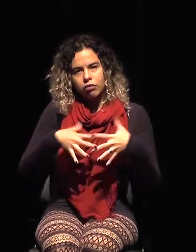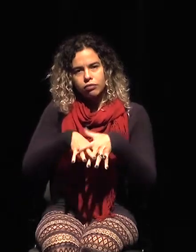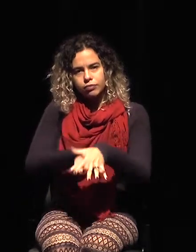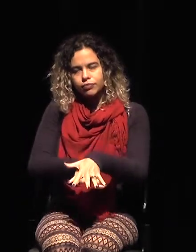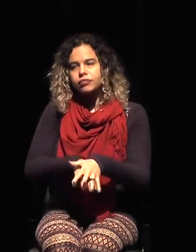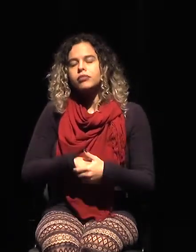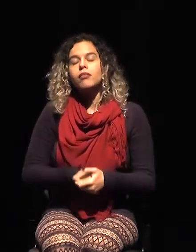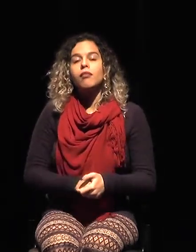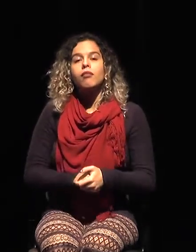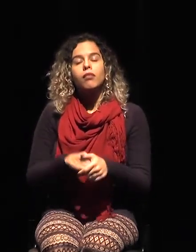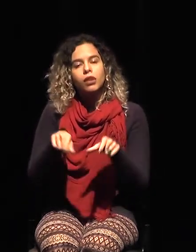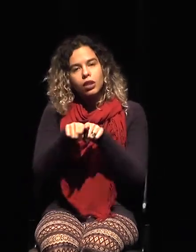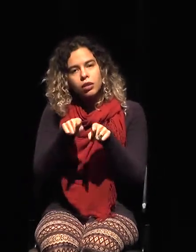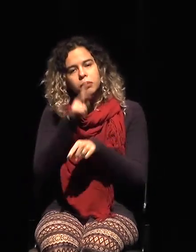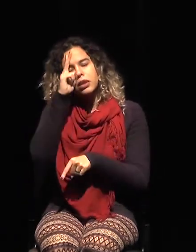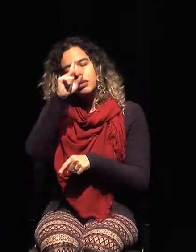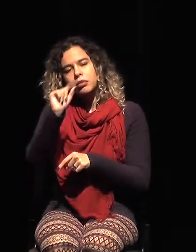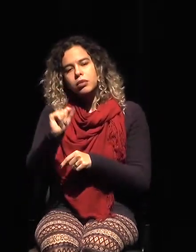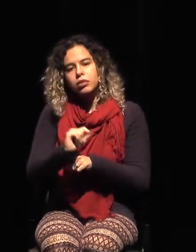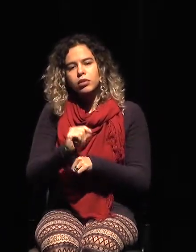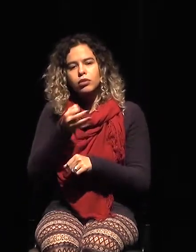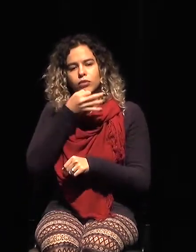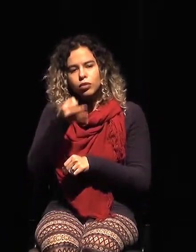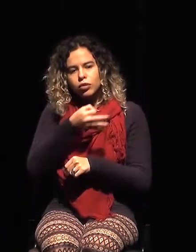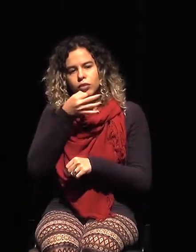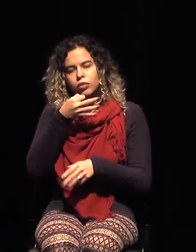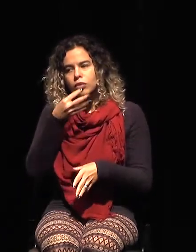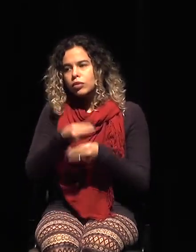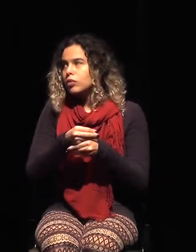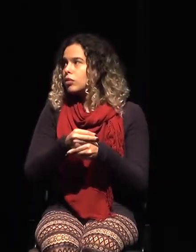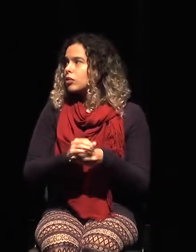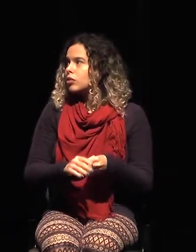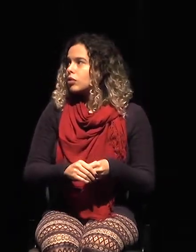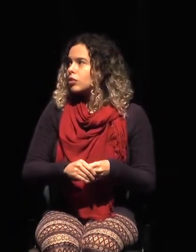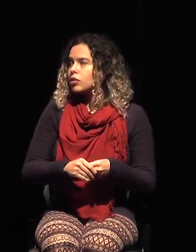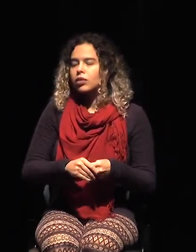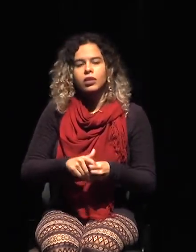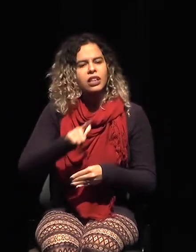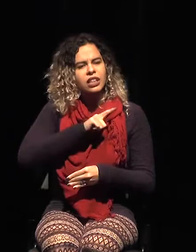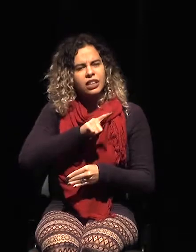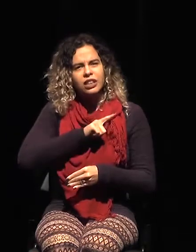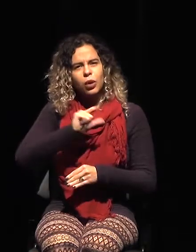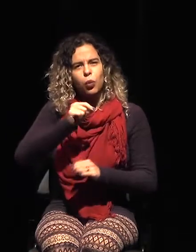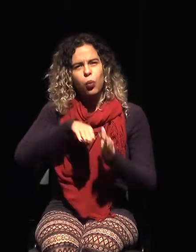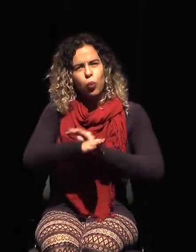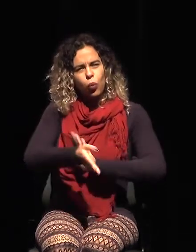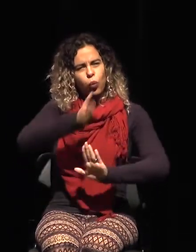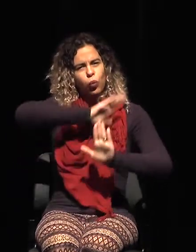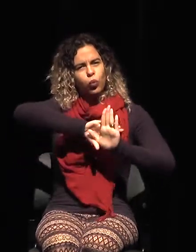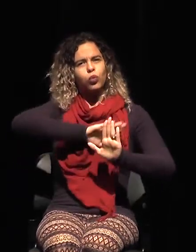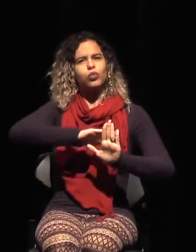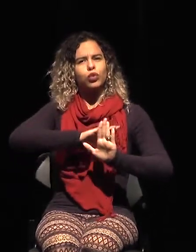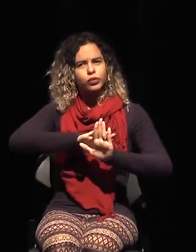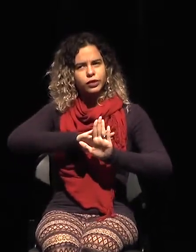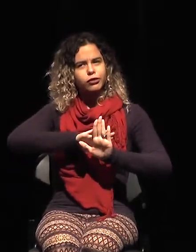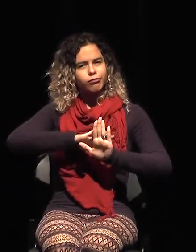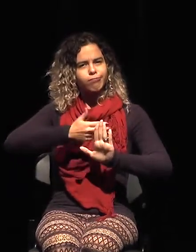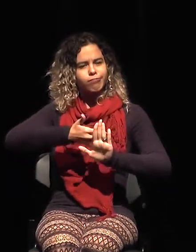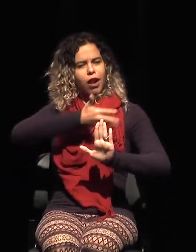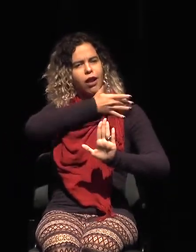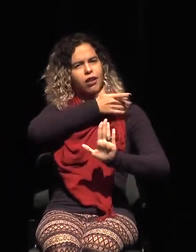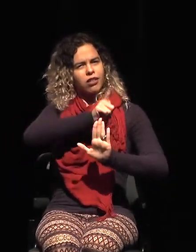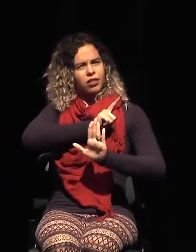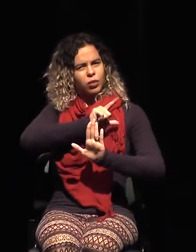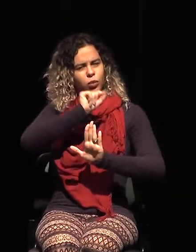que existe un telón de fondo conceptual que no lo podemos dejar de lado, que es una herencia, una plaga que tenemos,